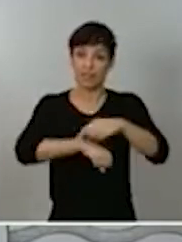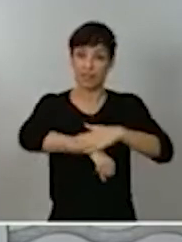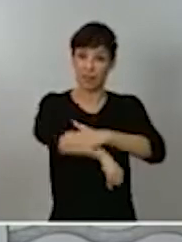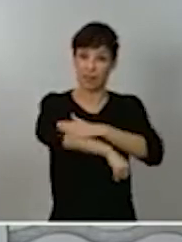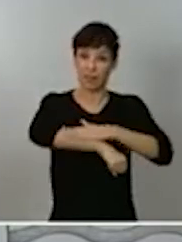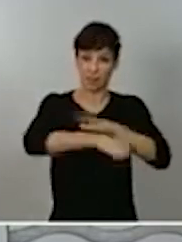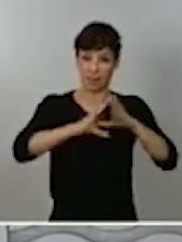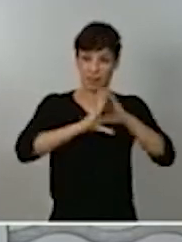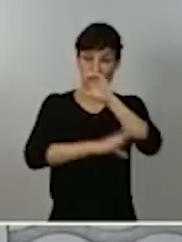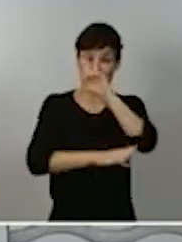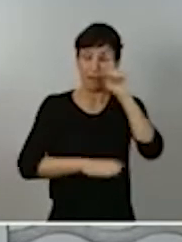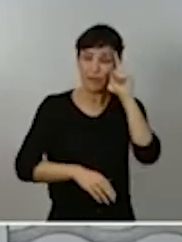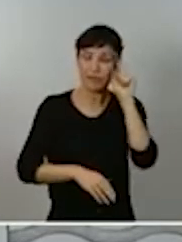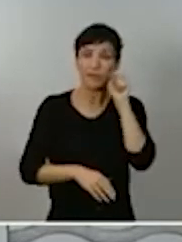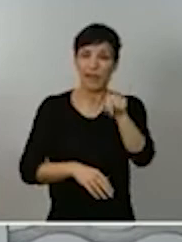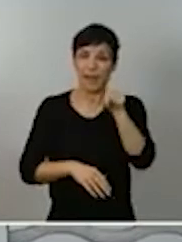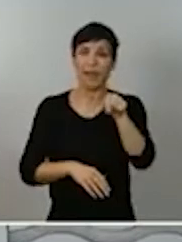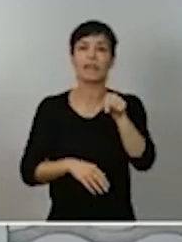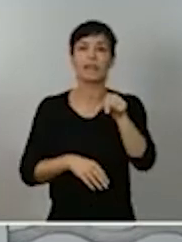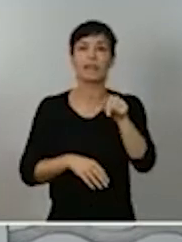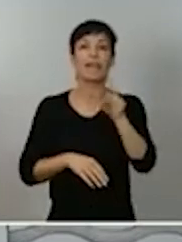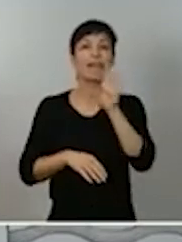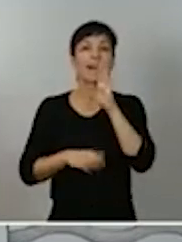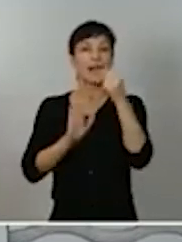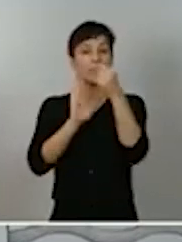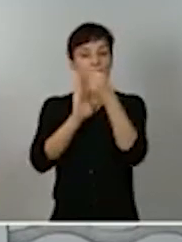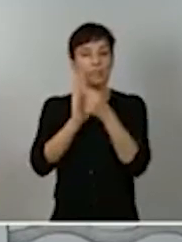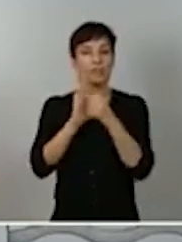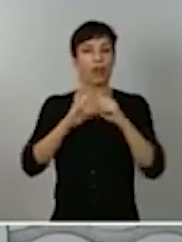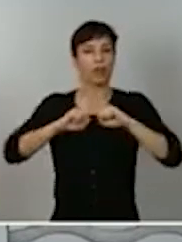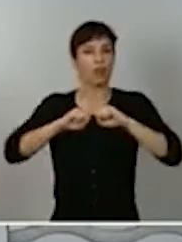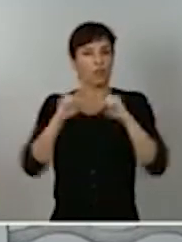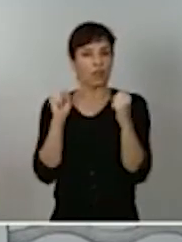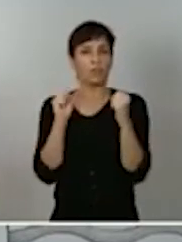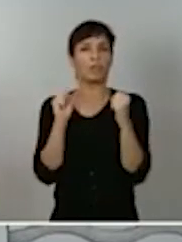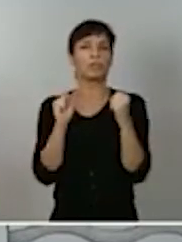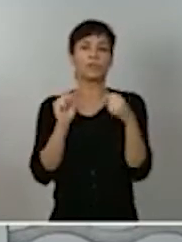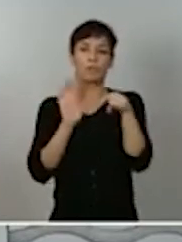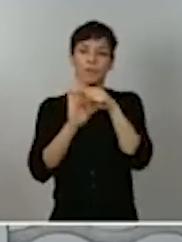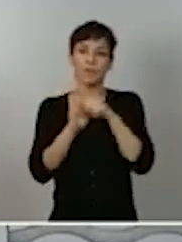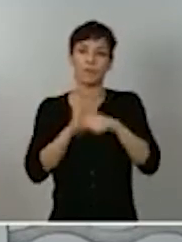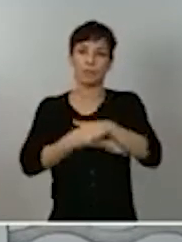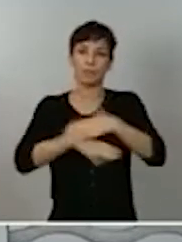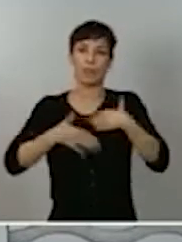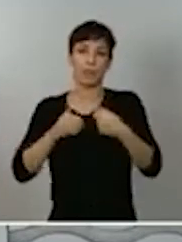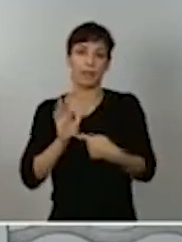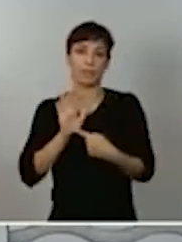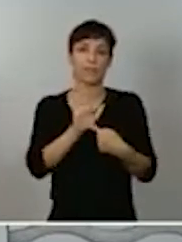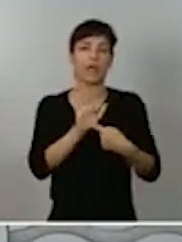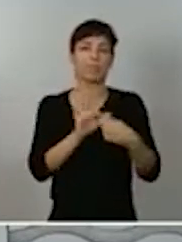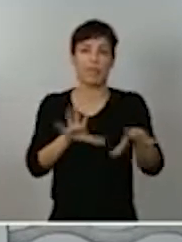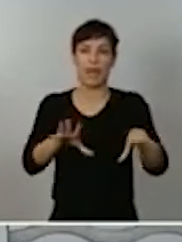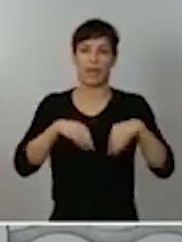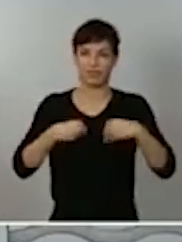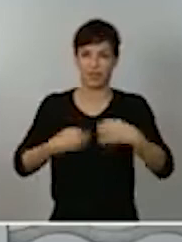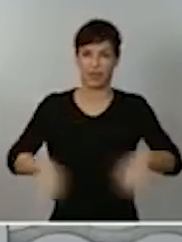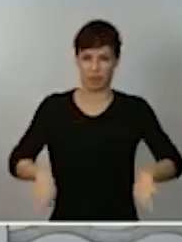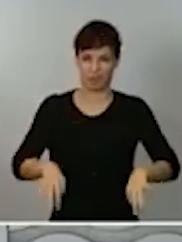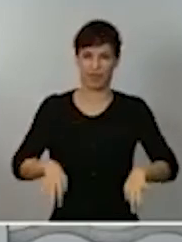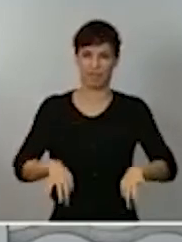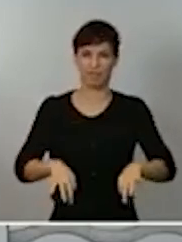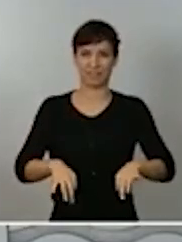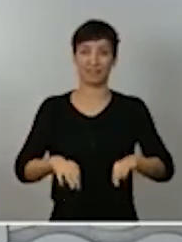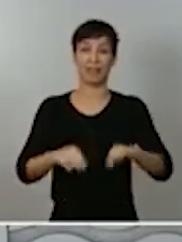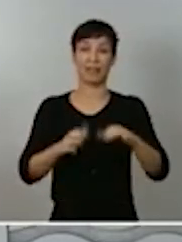aceptó los criterios de confinamiento y las medidas que planteaba el Ministerio de Sanidad, reunión que se elaboró el martes día 29.